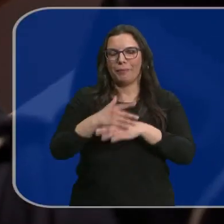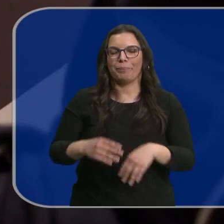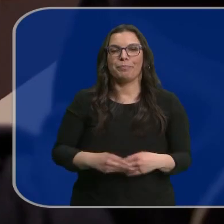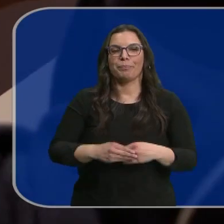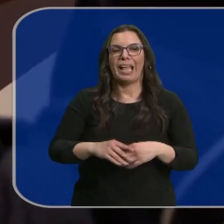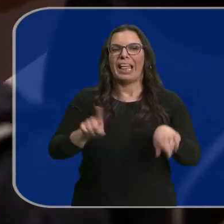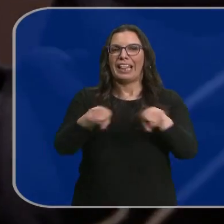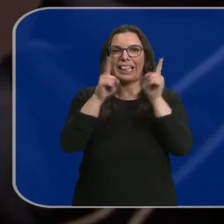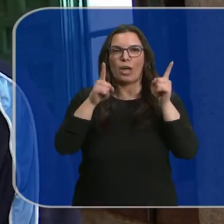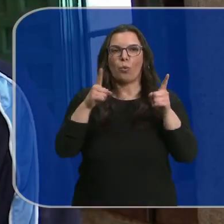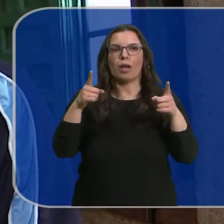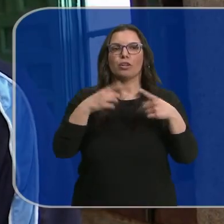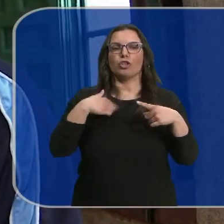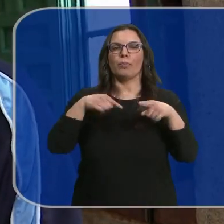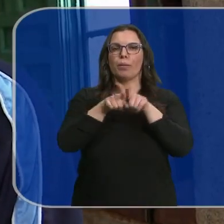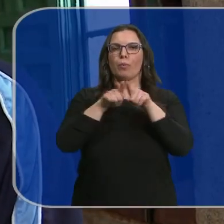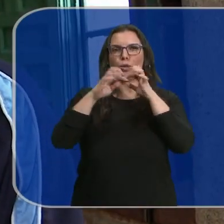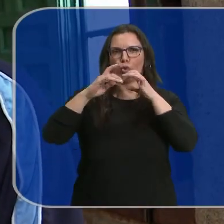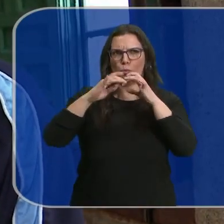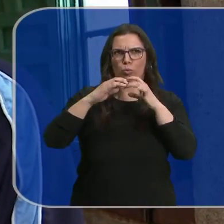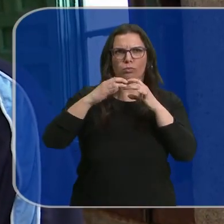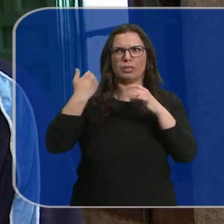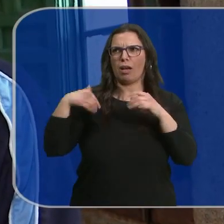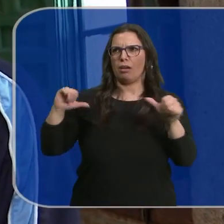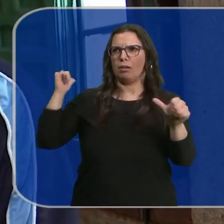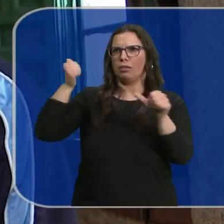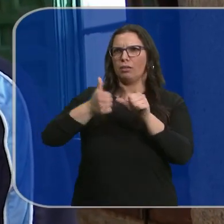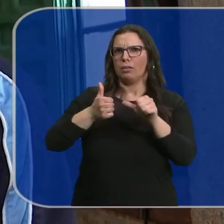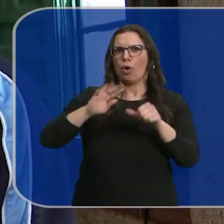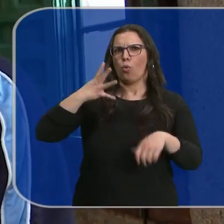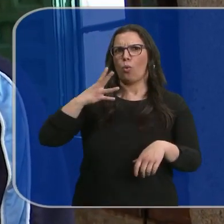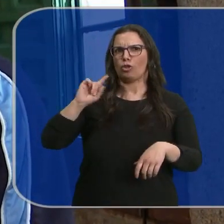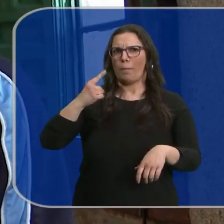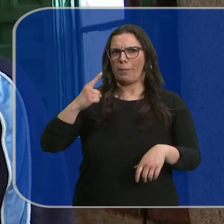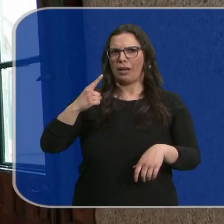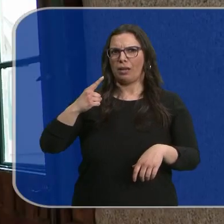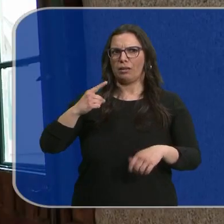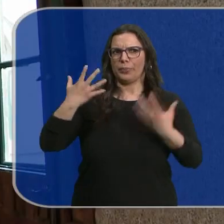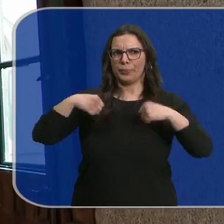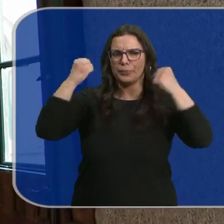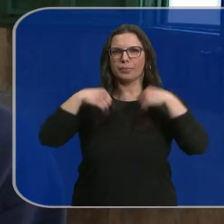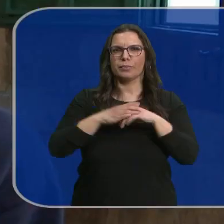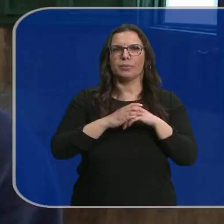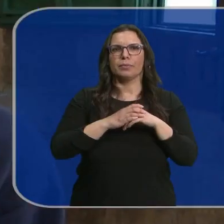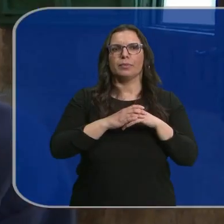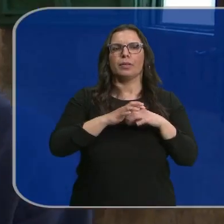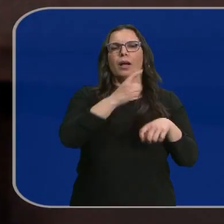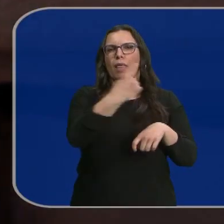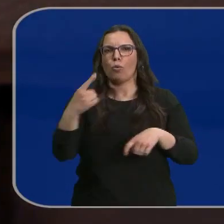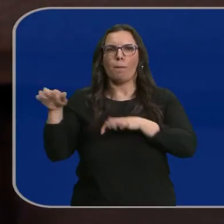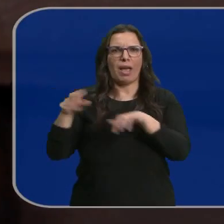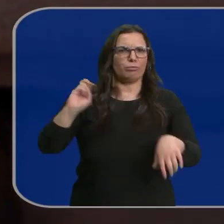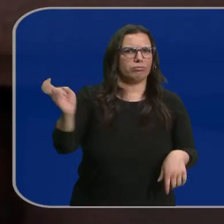Da igual el instrumento. Yo toco el trombón, ya llego desde cuarto de primaria tocando el trombón. Sí, el clarinete. Piano.